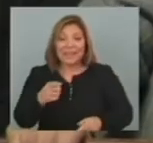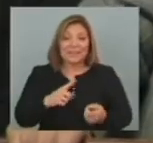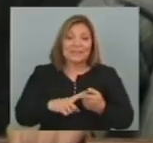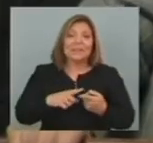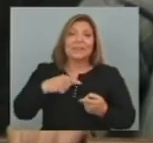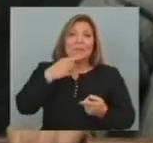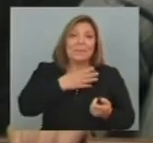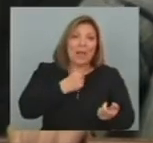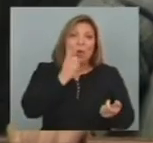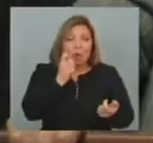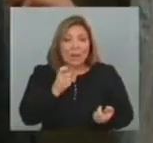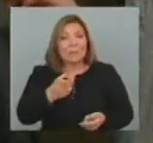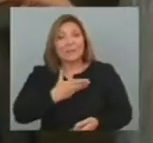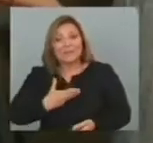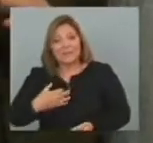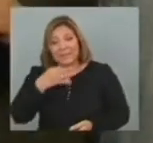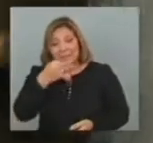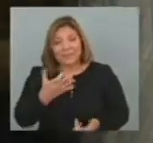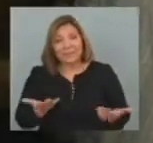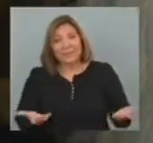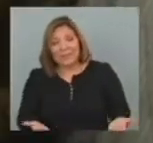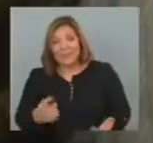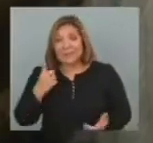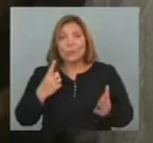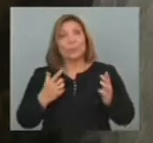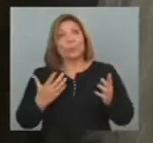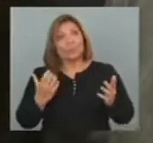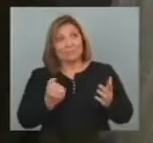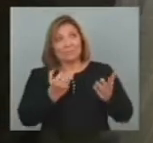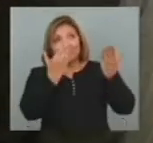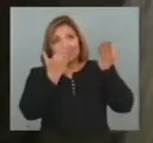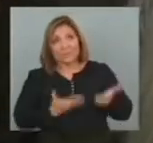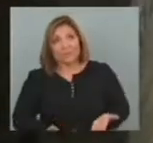legisladores El presidente Comentó Es todo un símbolo Importante